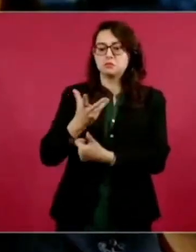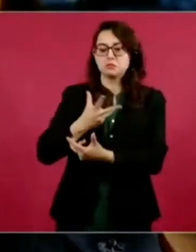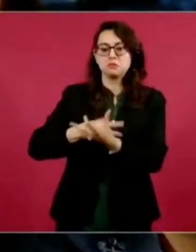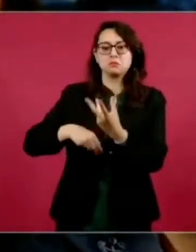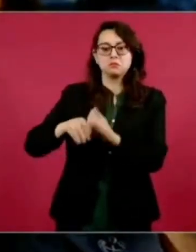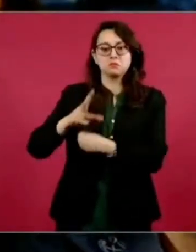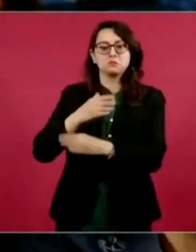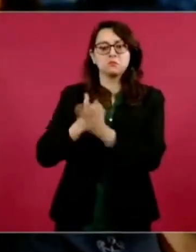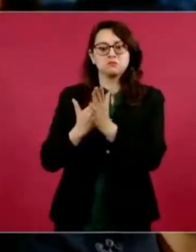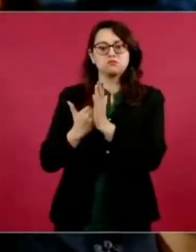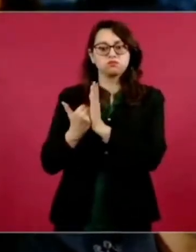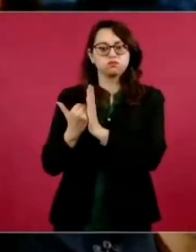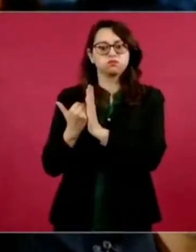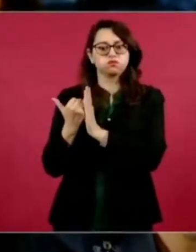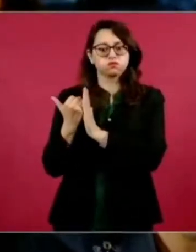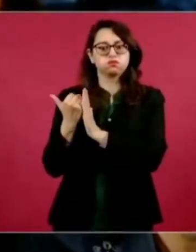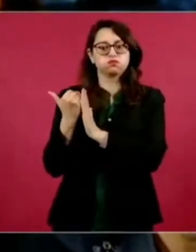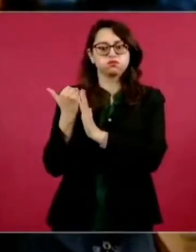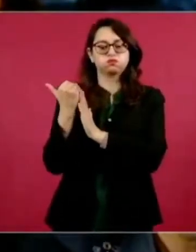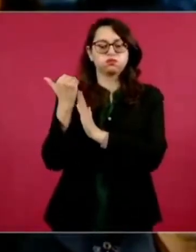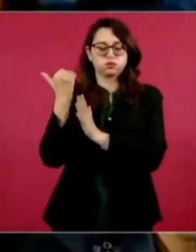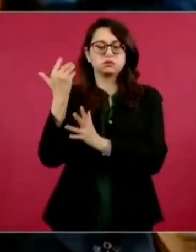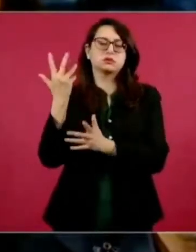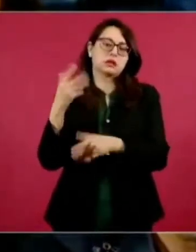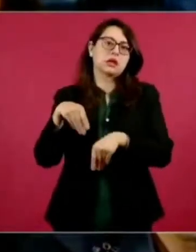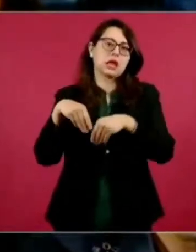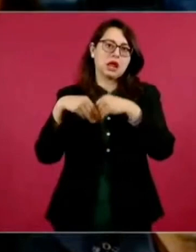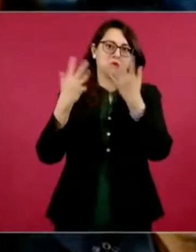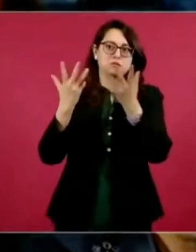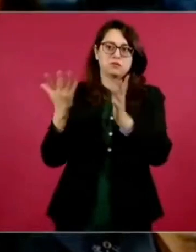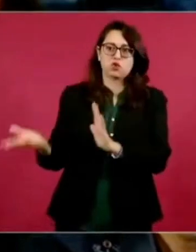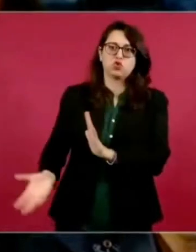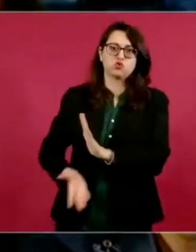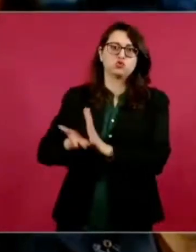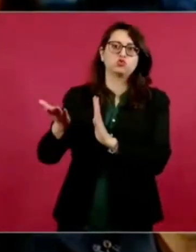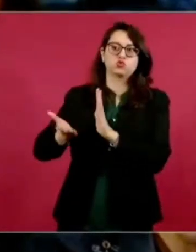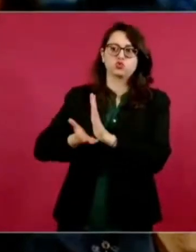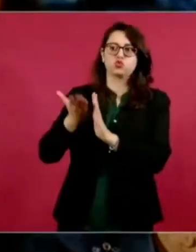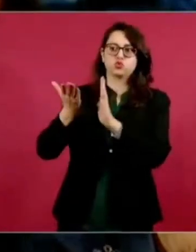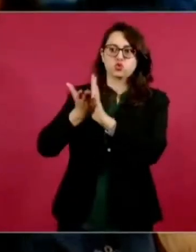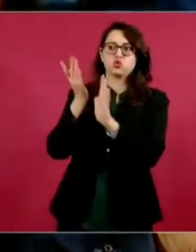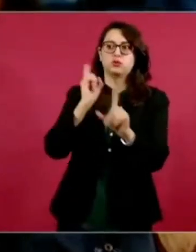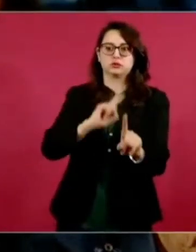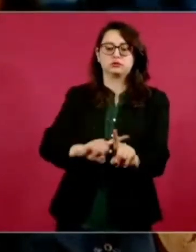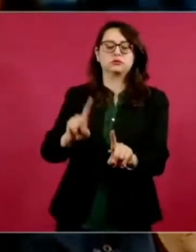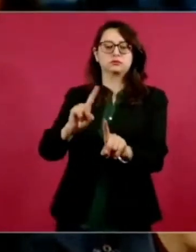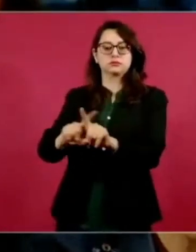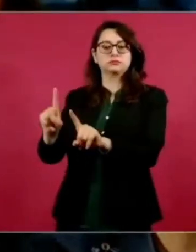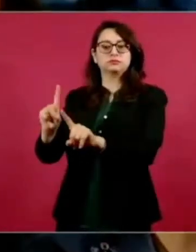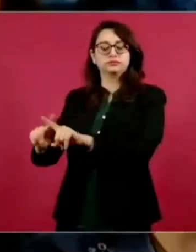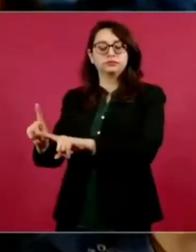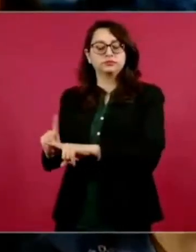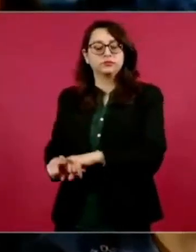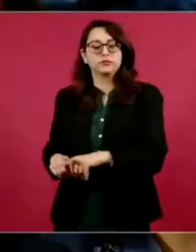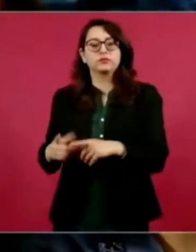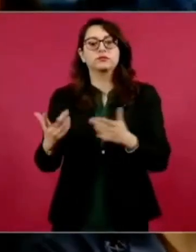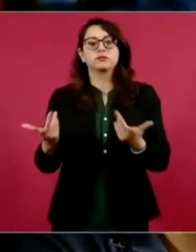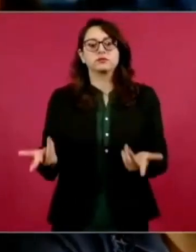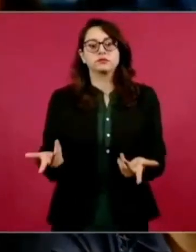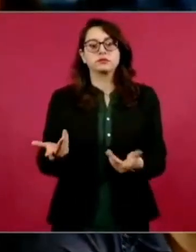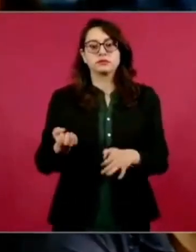debido a las obras que se han hecho por parte del gobierno federal. Algunos estados del sureste están